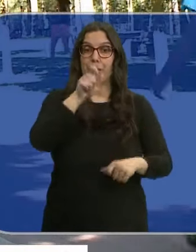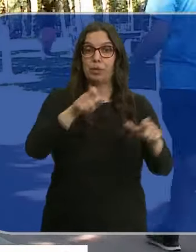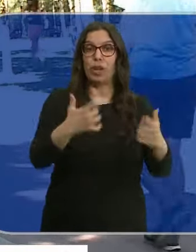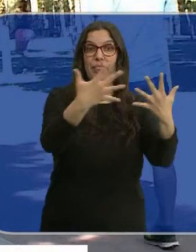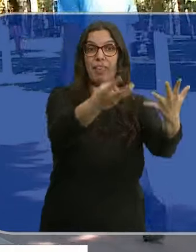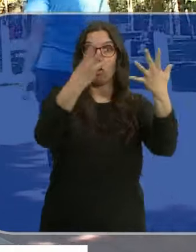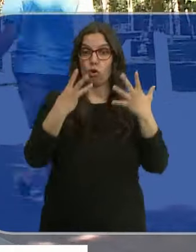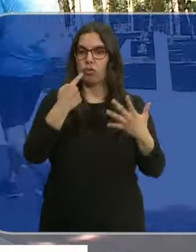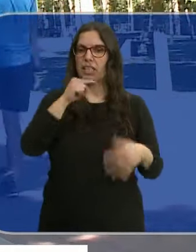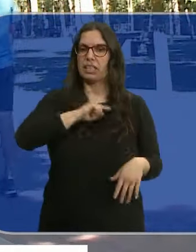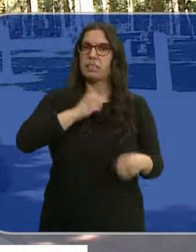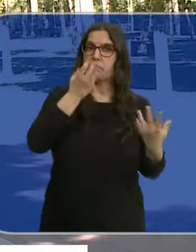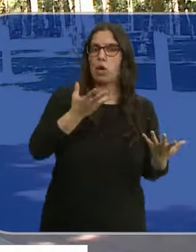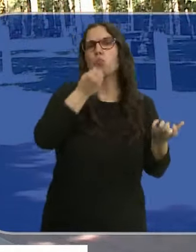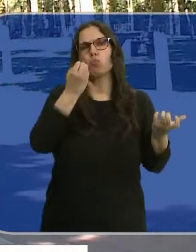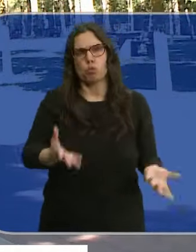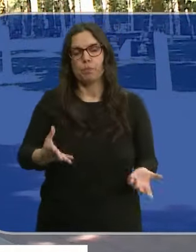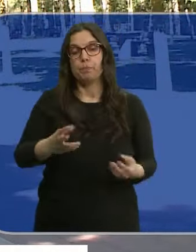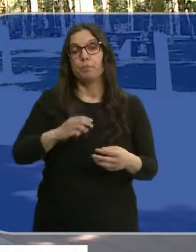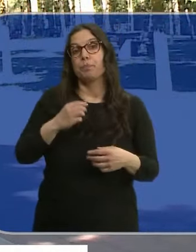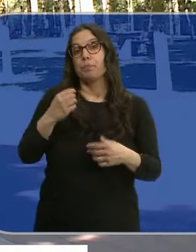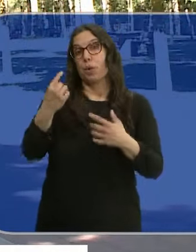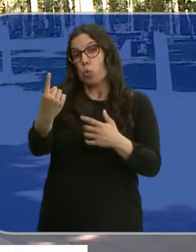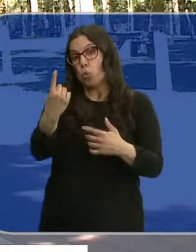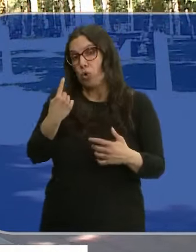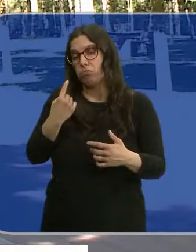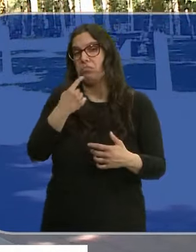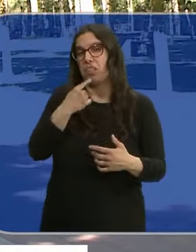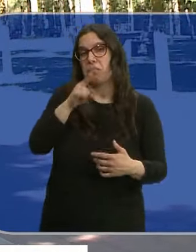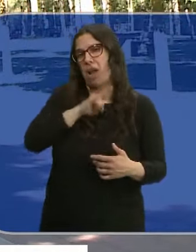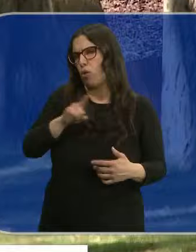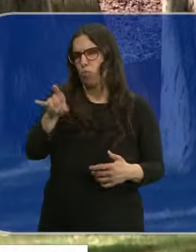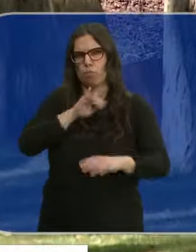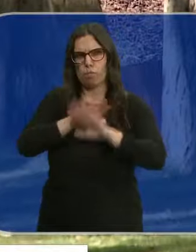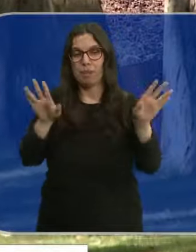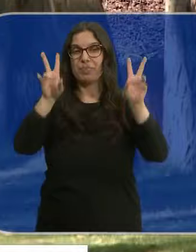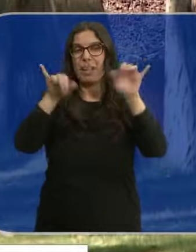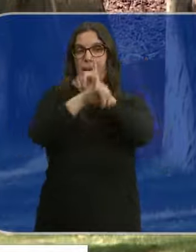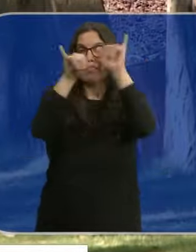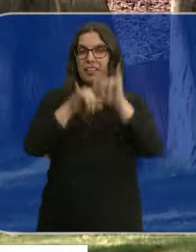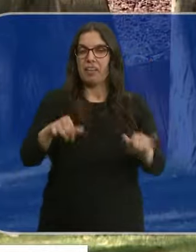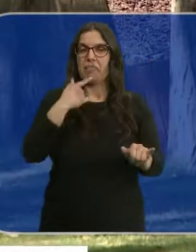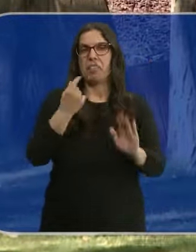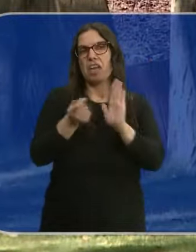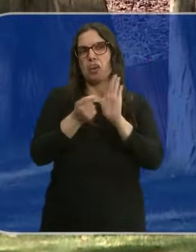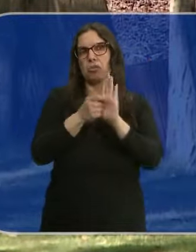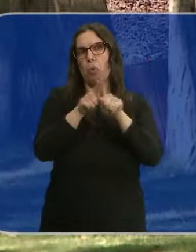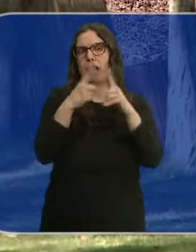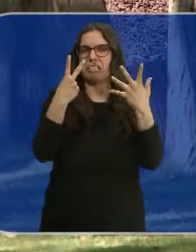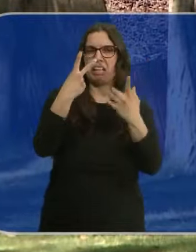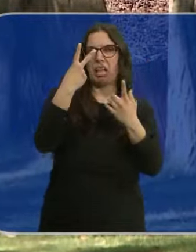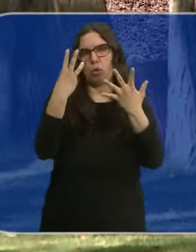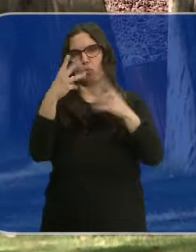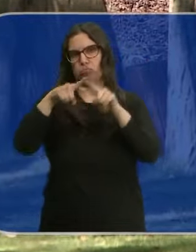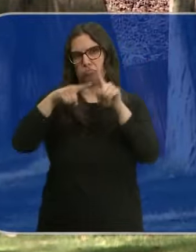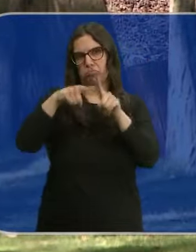aseguran sentirse bien o muy bien, y solo 1 de cada 10 mal o muy mal. Sobre la felicidad se ponen un notable en términos generales.